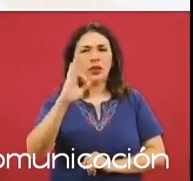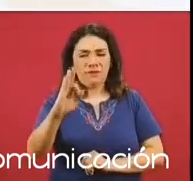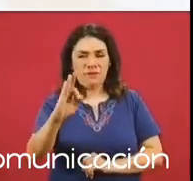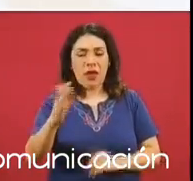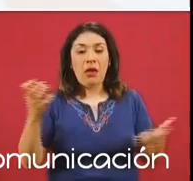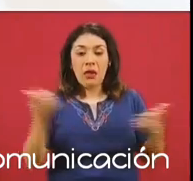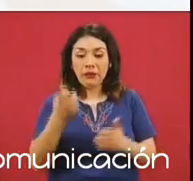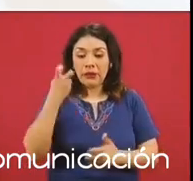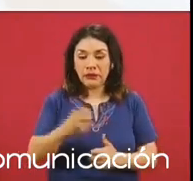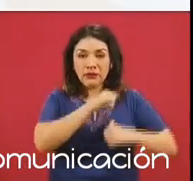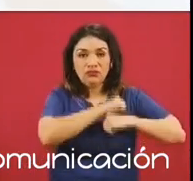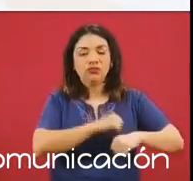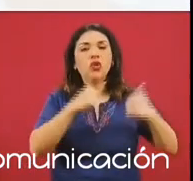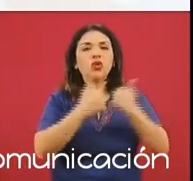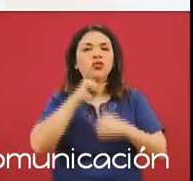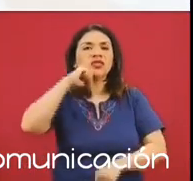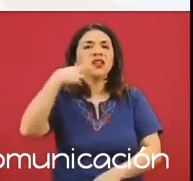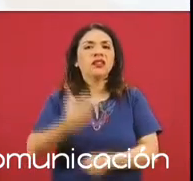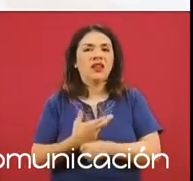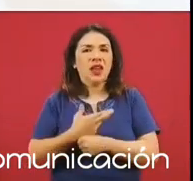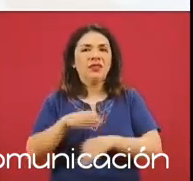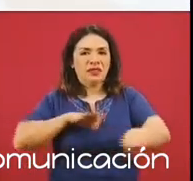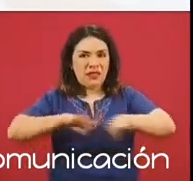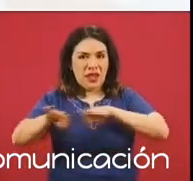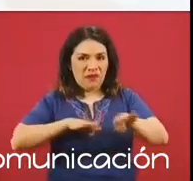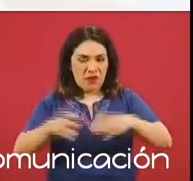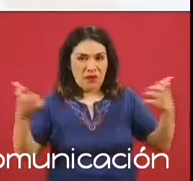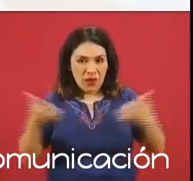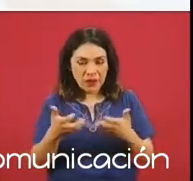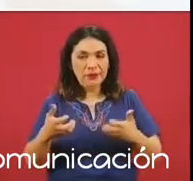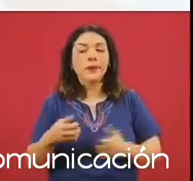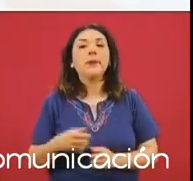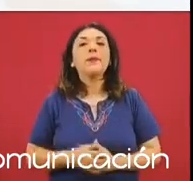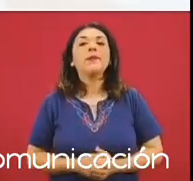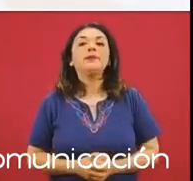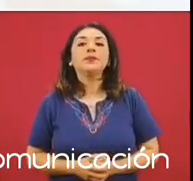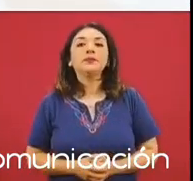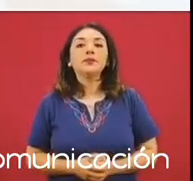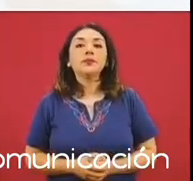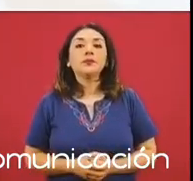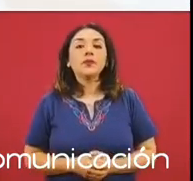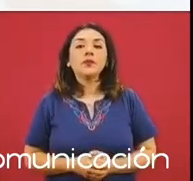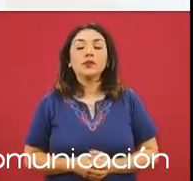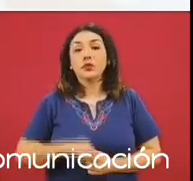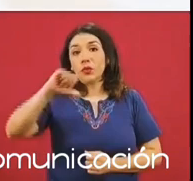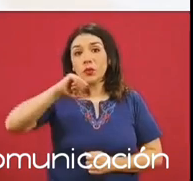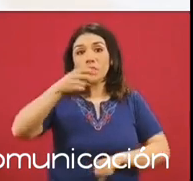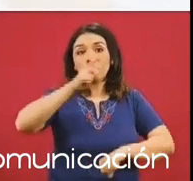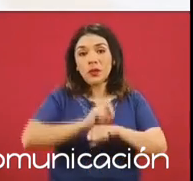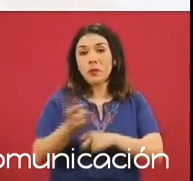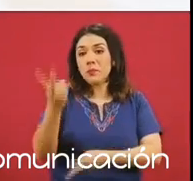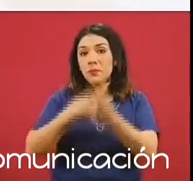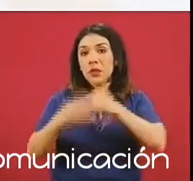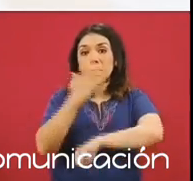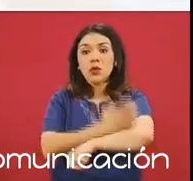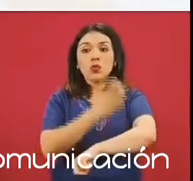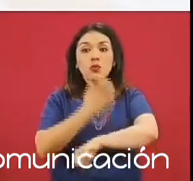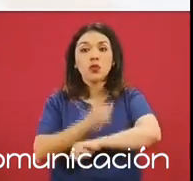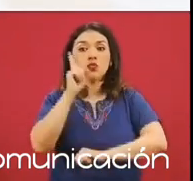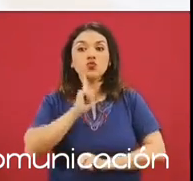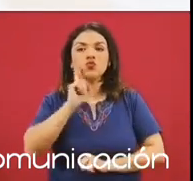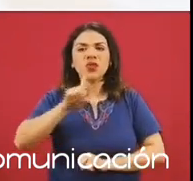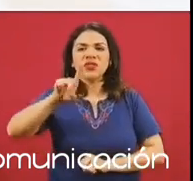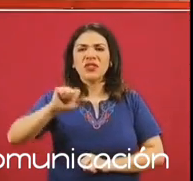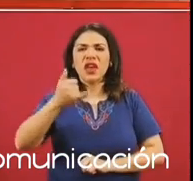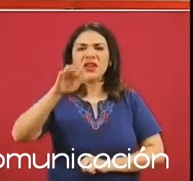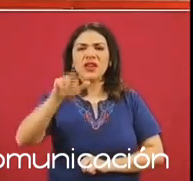programa a cargo de la Secretaría del Trabajo y Previsión Social. El día de hoy nos acompaña Daira